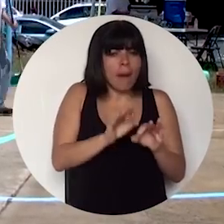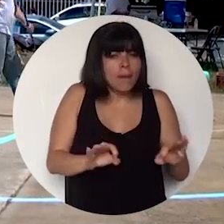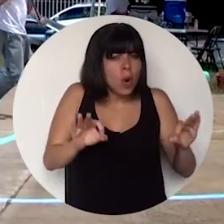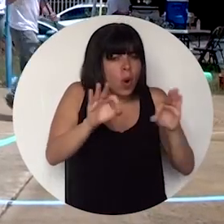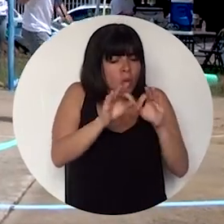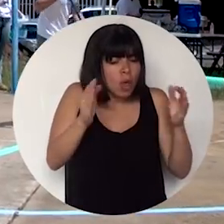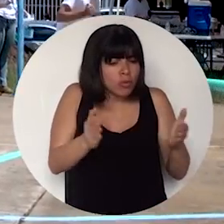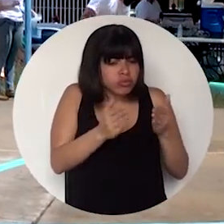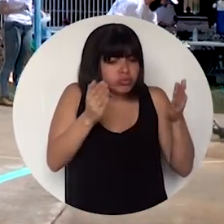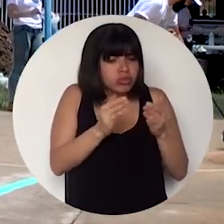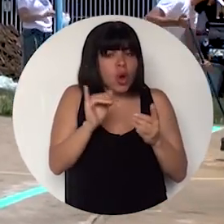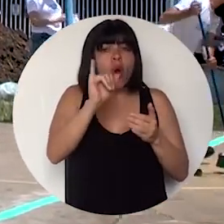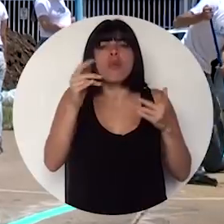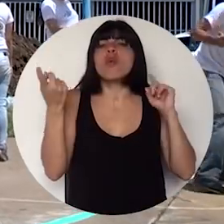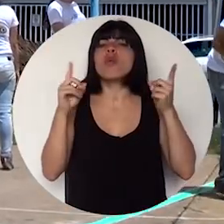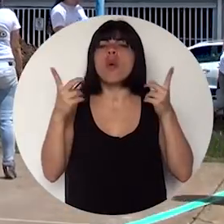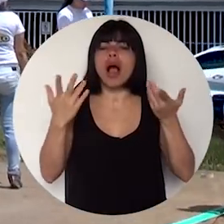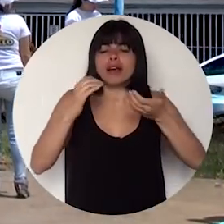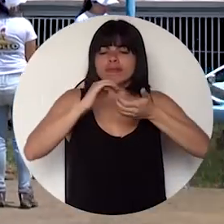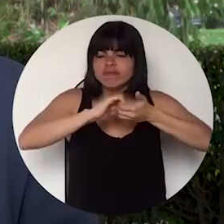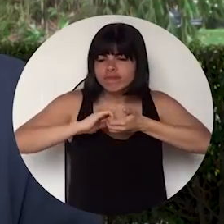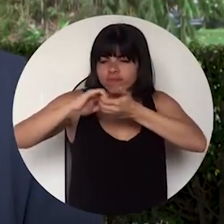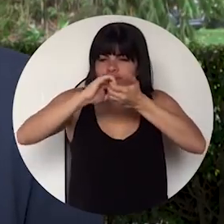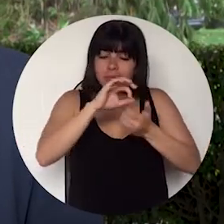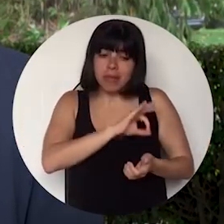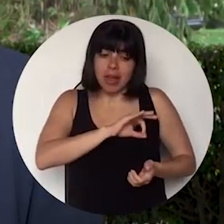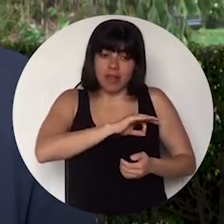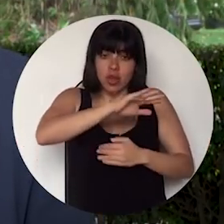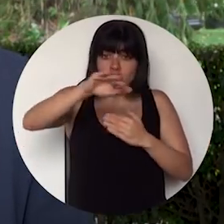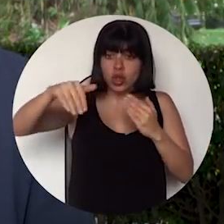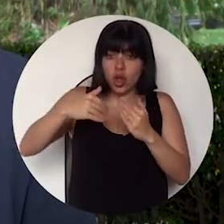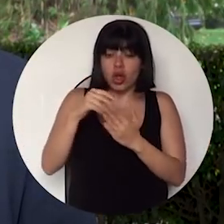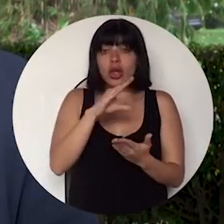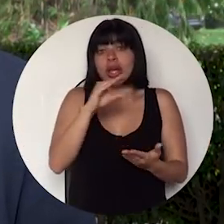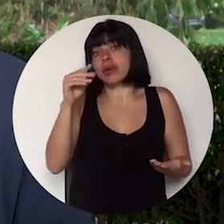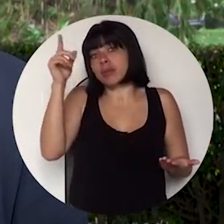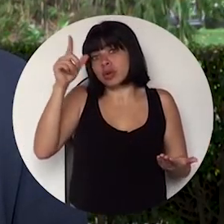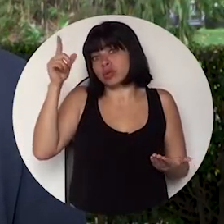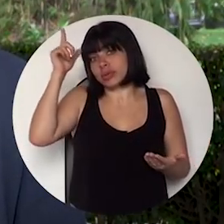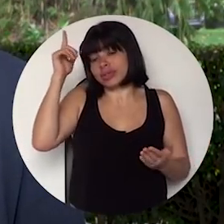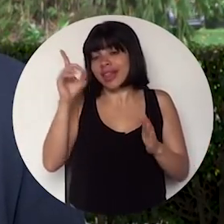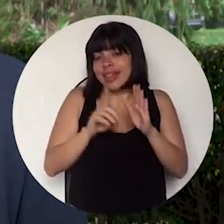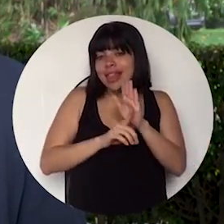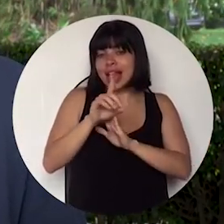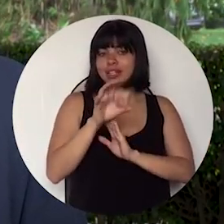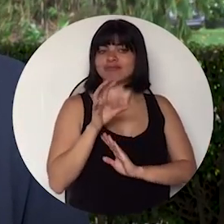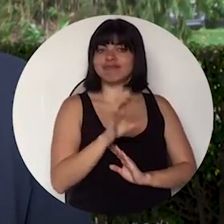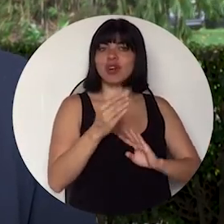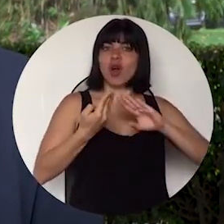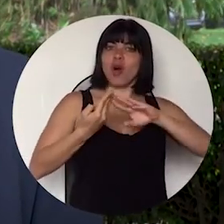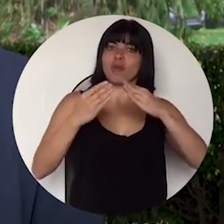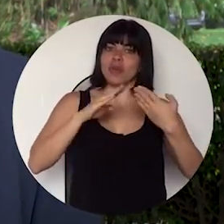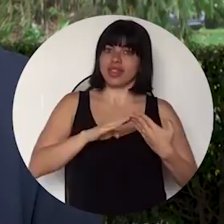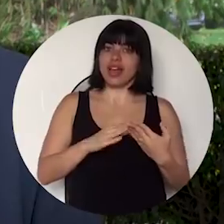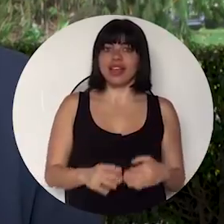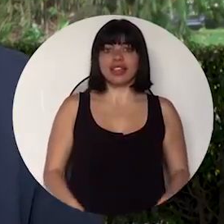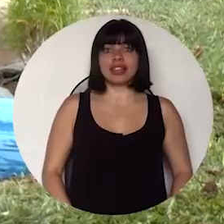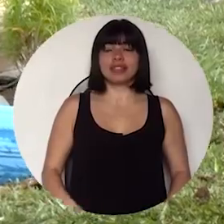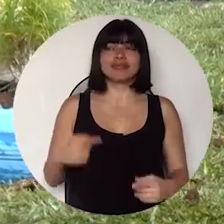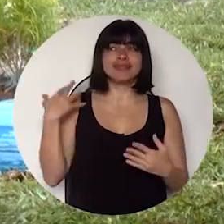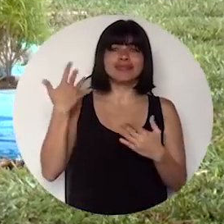fundamentales como la solidaridad, el bien común y, por supuesto, el desarrollo de sus propias comunidades.